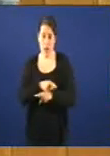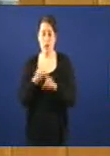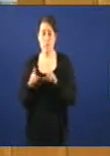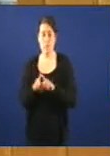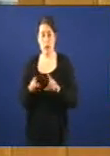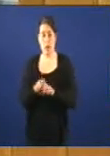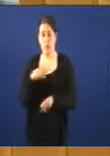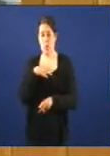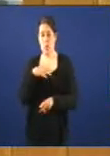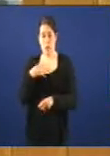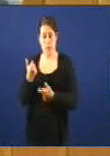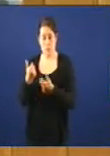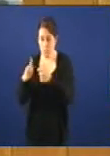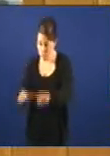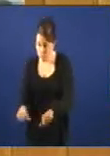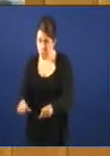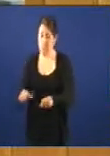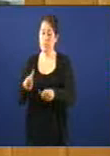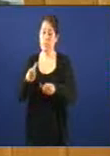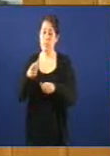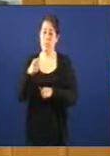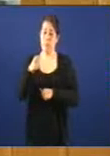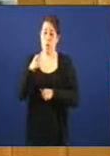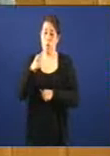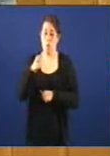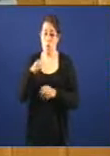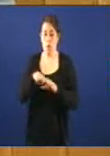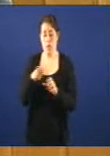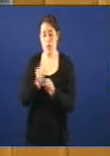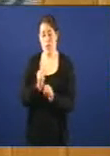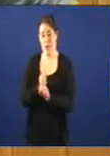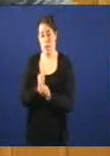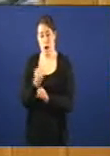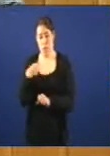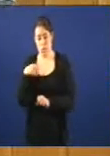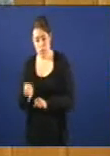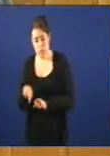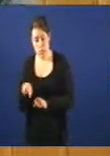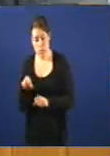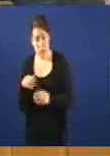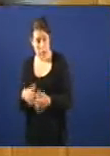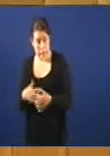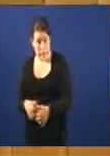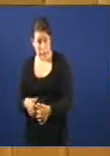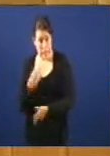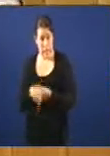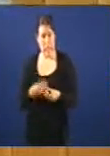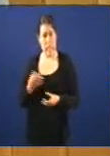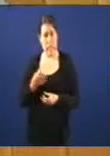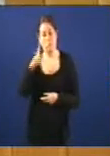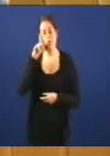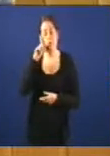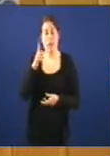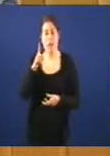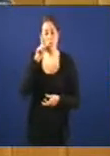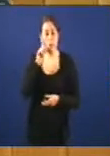non se podía desmantelar, que se teñen que volver ao seu posto de traballo resulta que no seu posto de traballo non están as máquinas e que iba a facer. Dixía que, claro, non sabía, que non